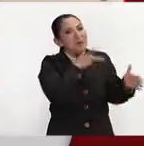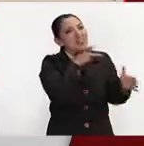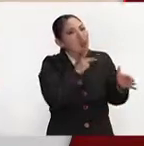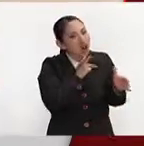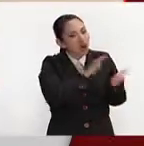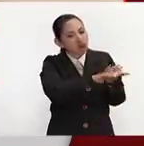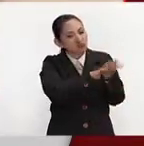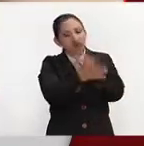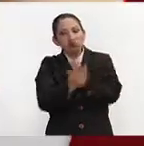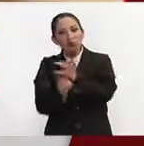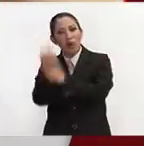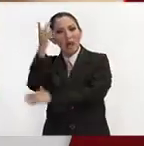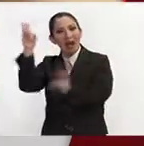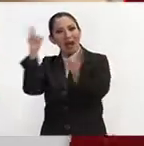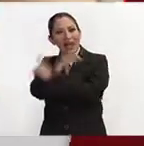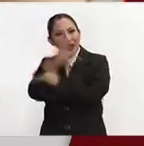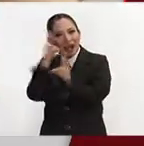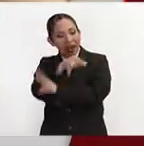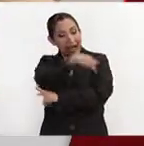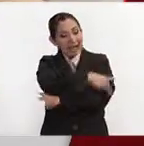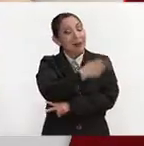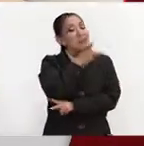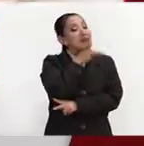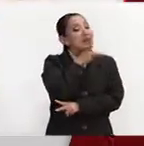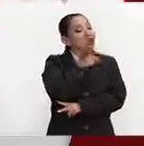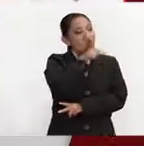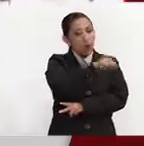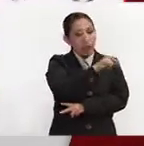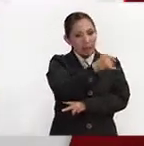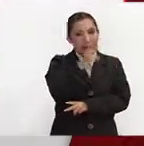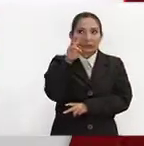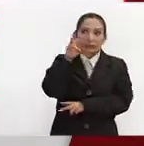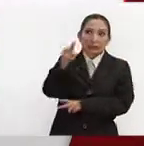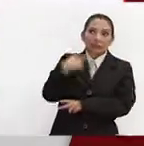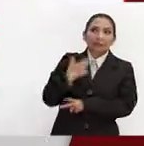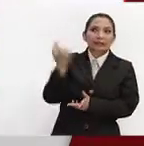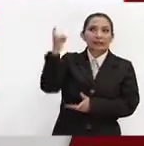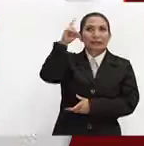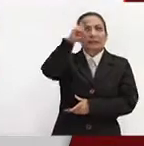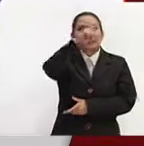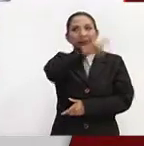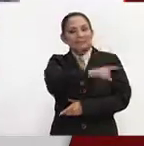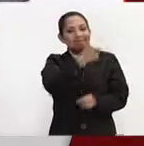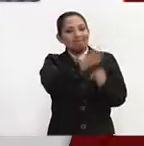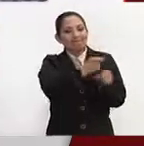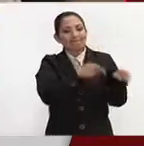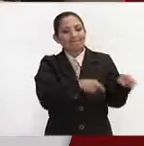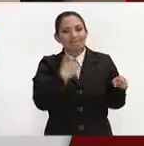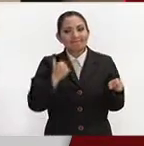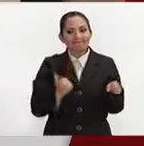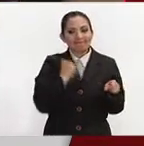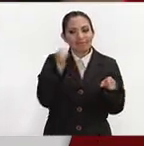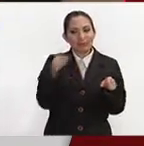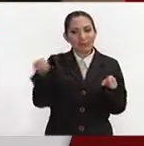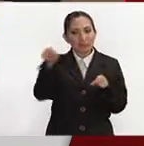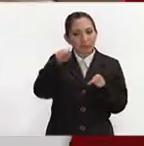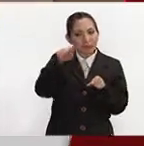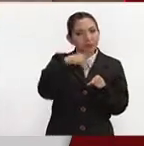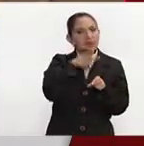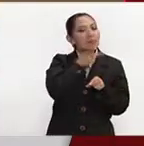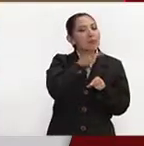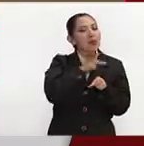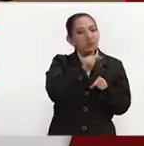a energías alternativas, hoy la ingeniería petrolera se está enfrentando al reto, primero, de aprovechar los campos